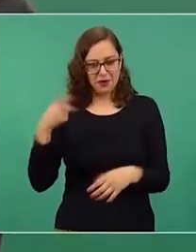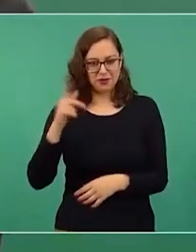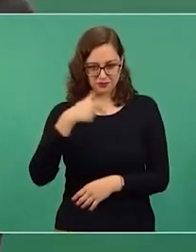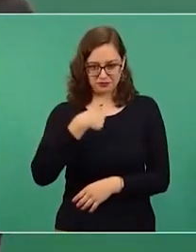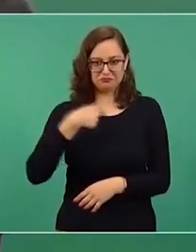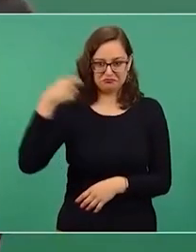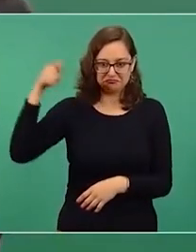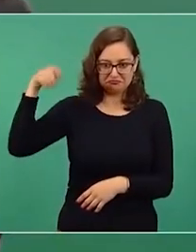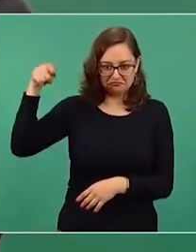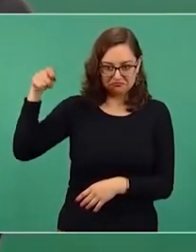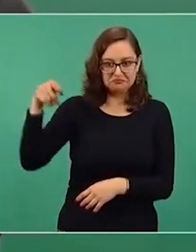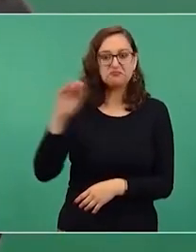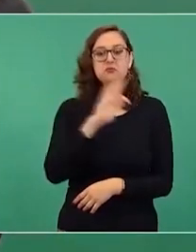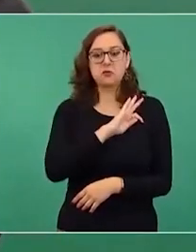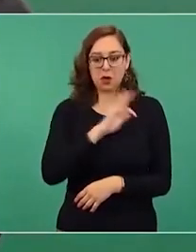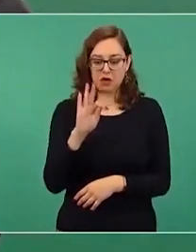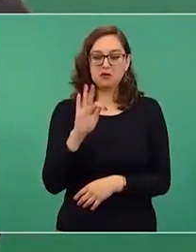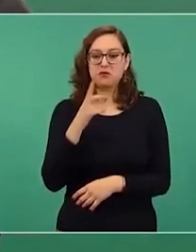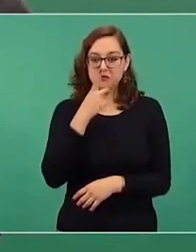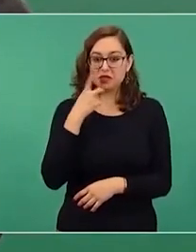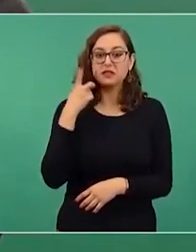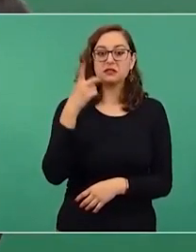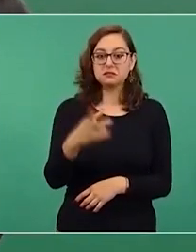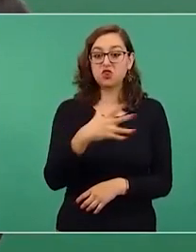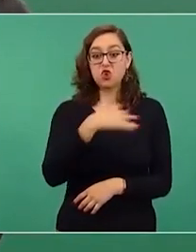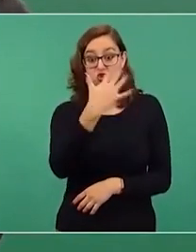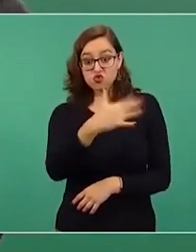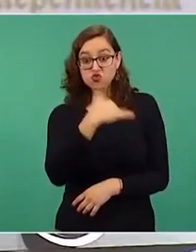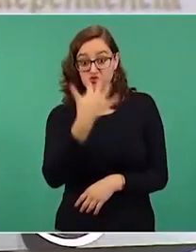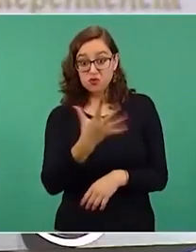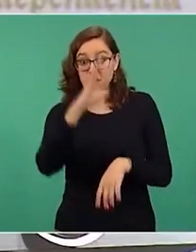de que no se permite la corrupción.